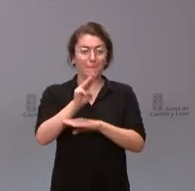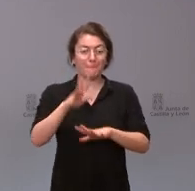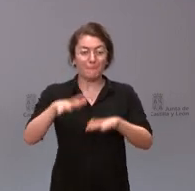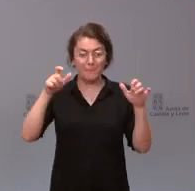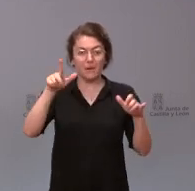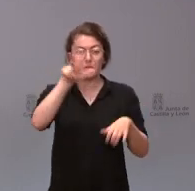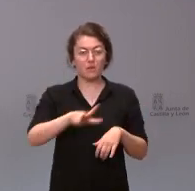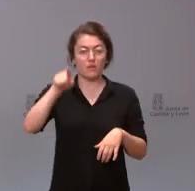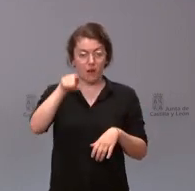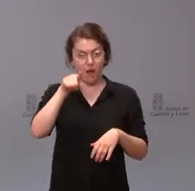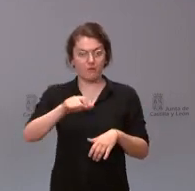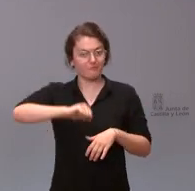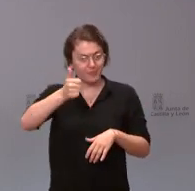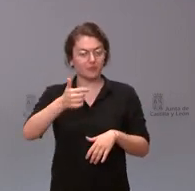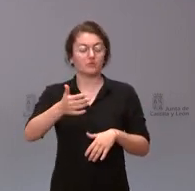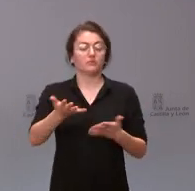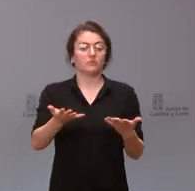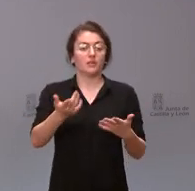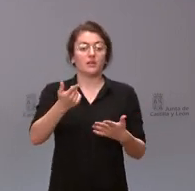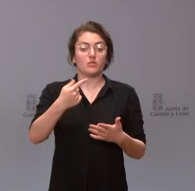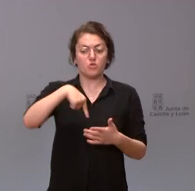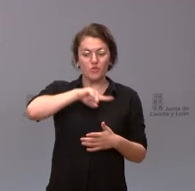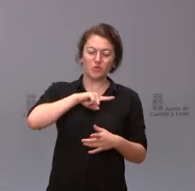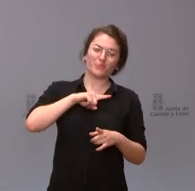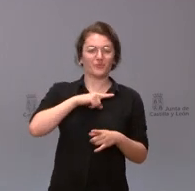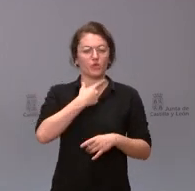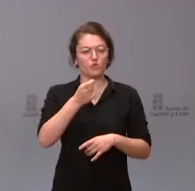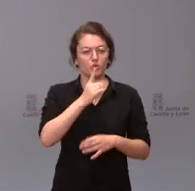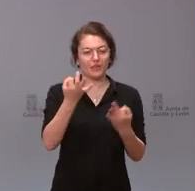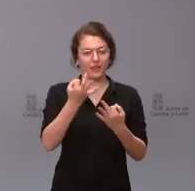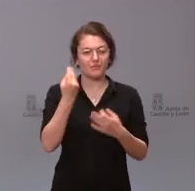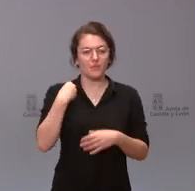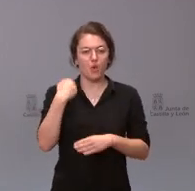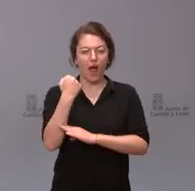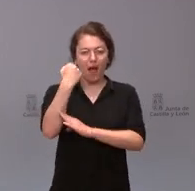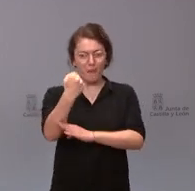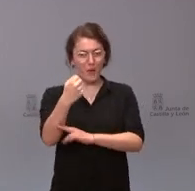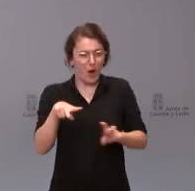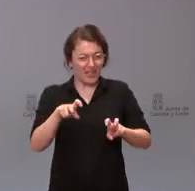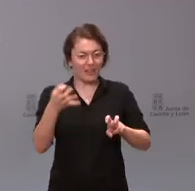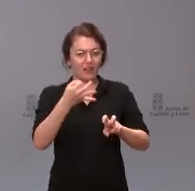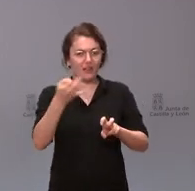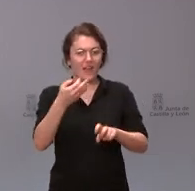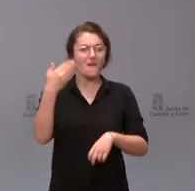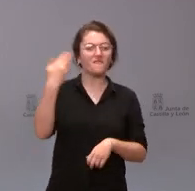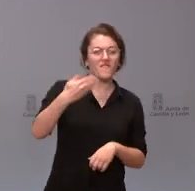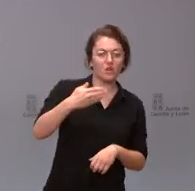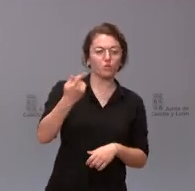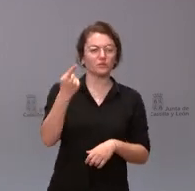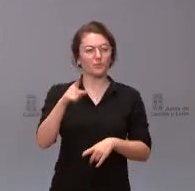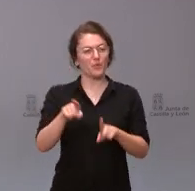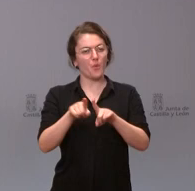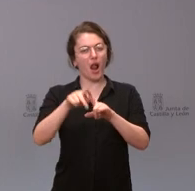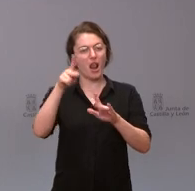Nacional a nosotros particularmente ya de hecho no nos gusta que los apoyos iniciales de esa norma sean Bildu que sea una norma